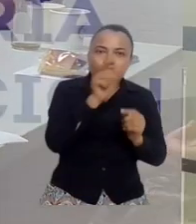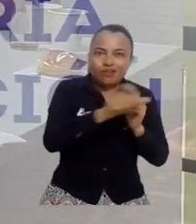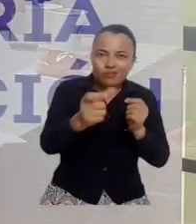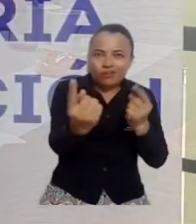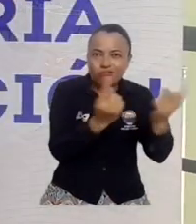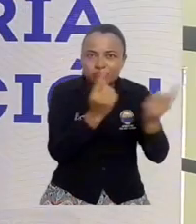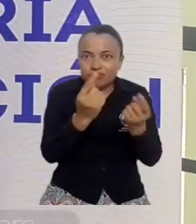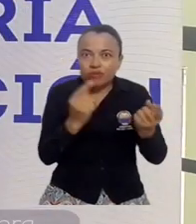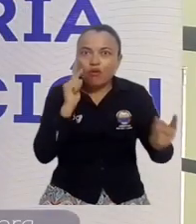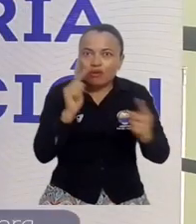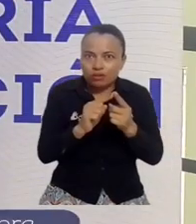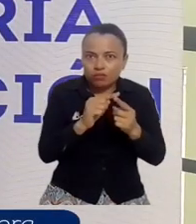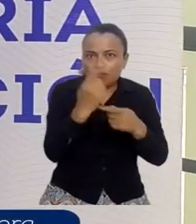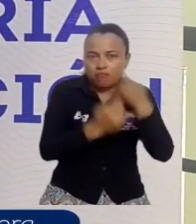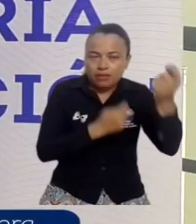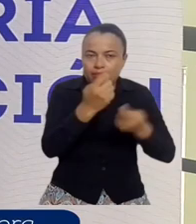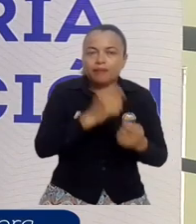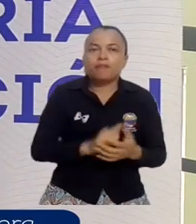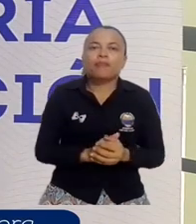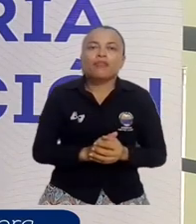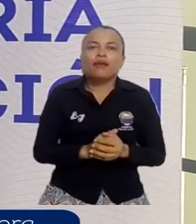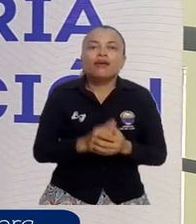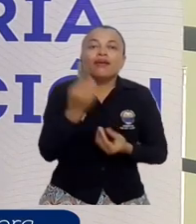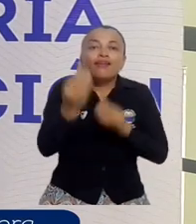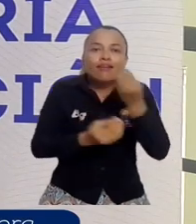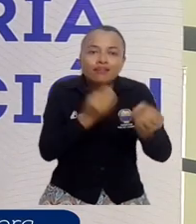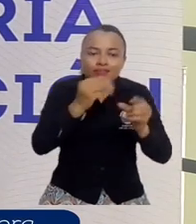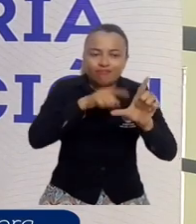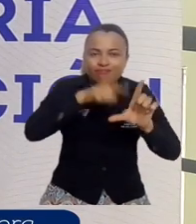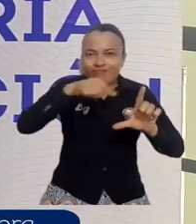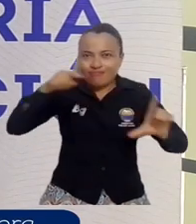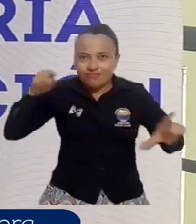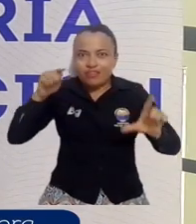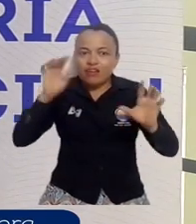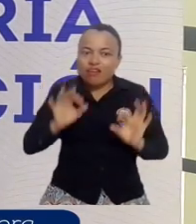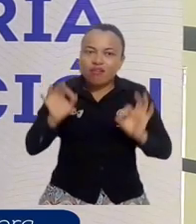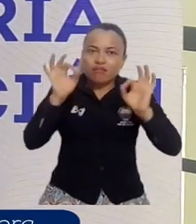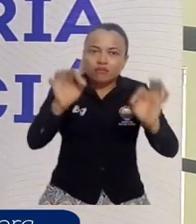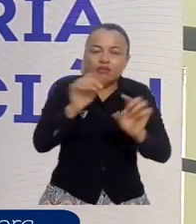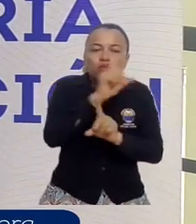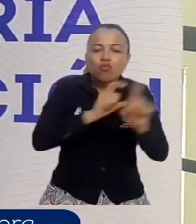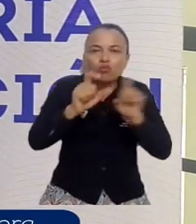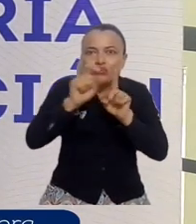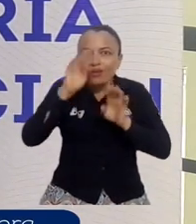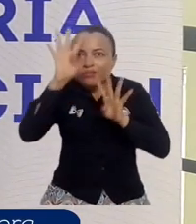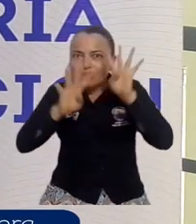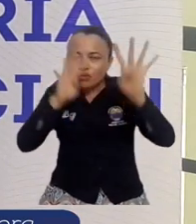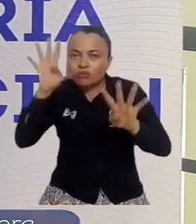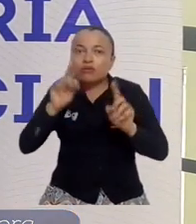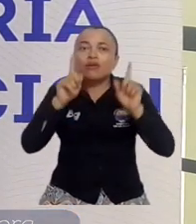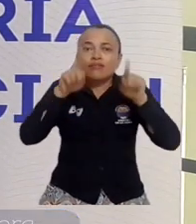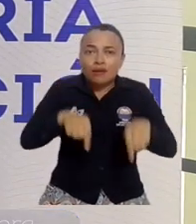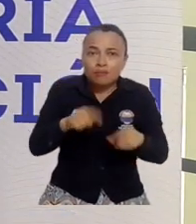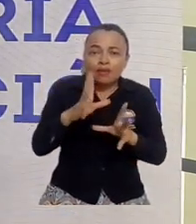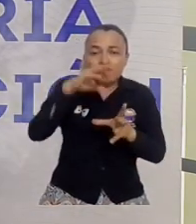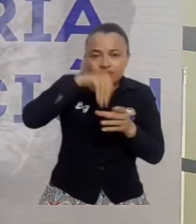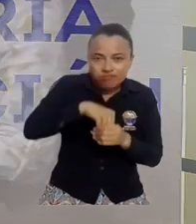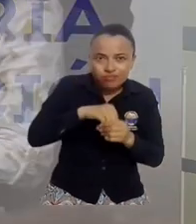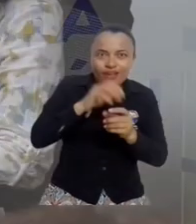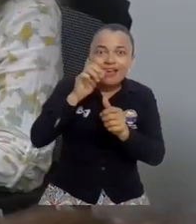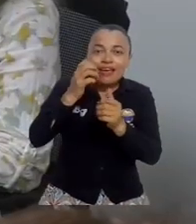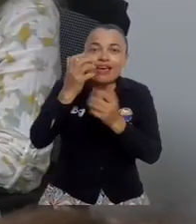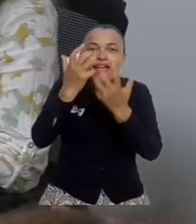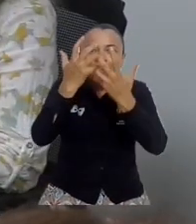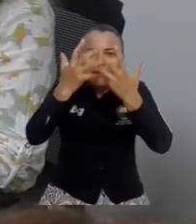a lograr tener unos indicadores de eficiencia, vamos a lograr tener una cultura de innovación y vamos a lograr desarrollar